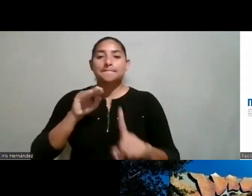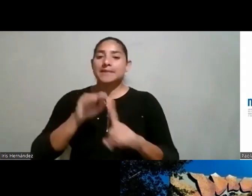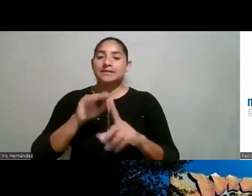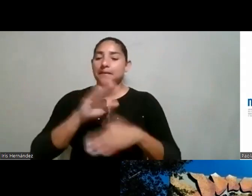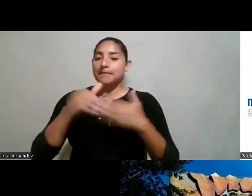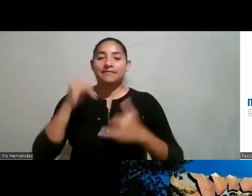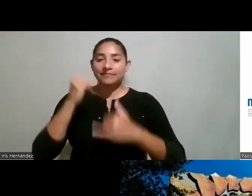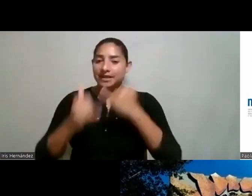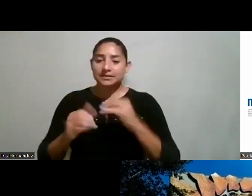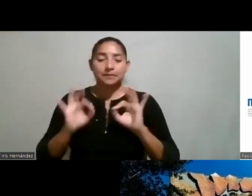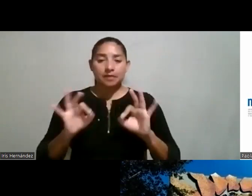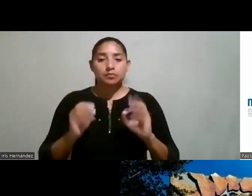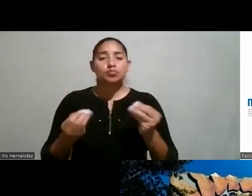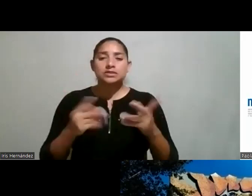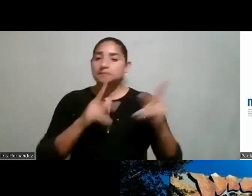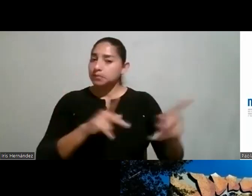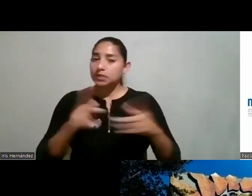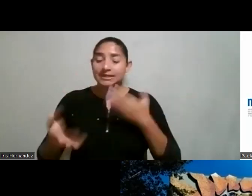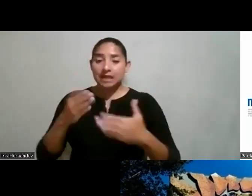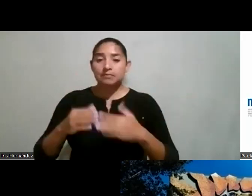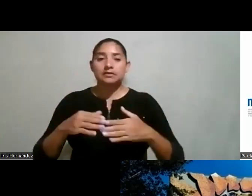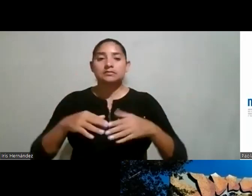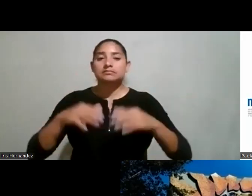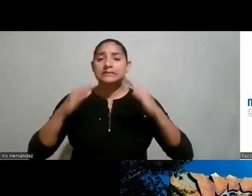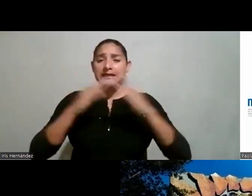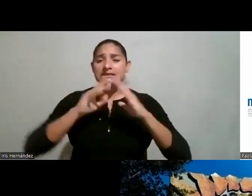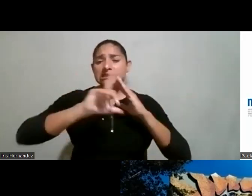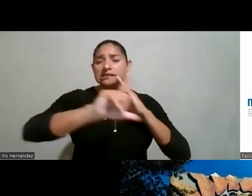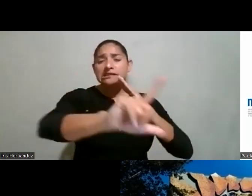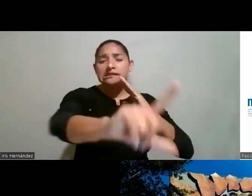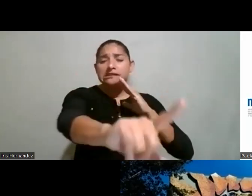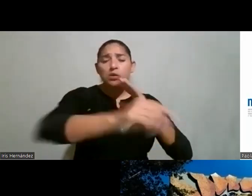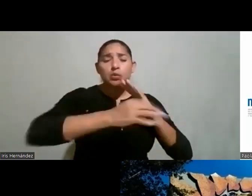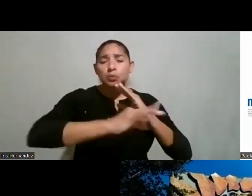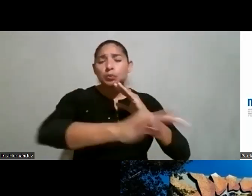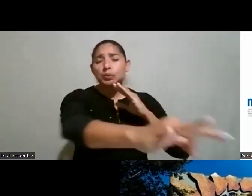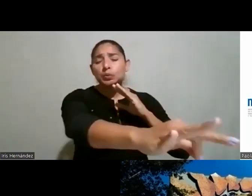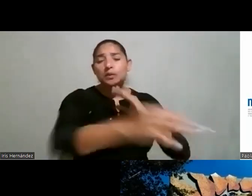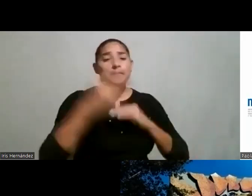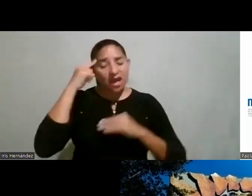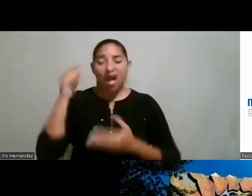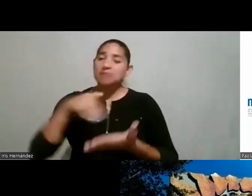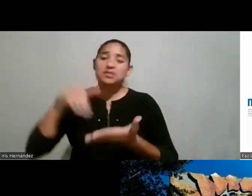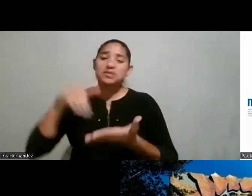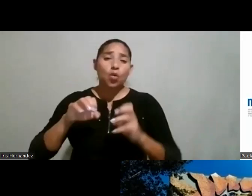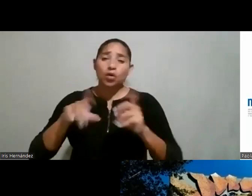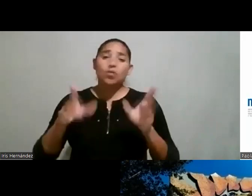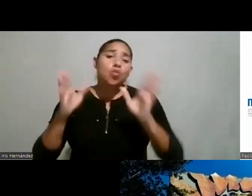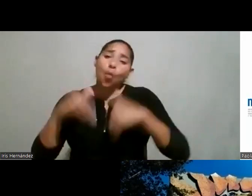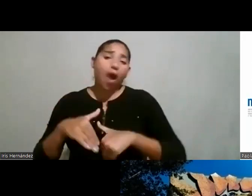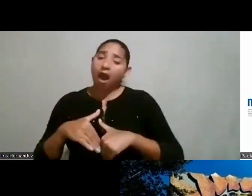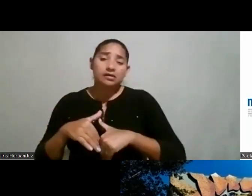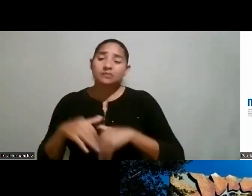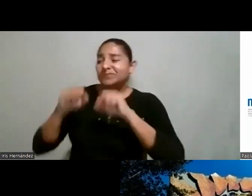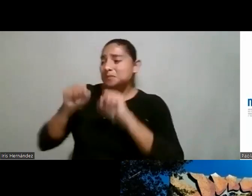finalizar porque muchas personas quizás en zonas rurales habitualmente nos consultan y es que en mi centro educativo tal vez no hay las